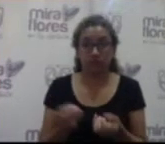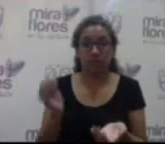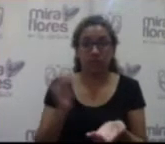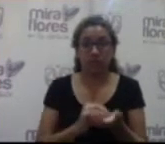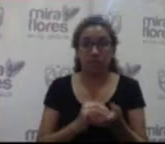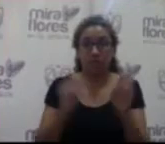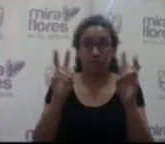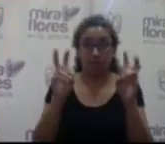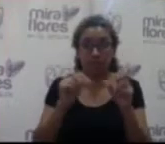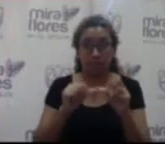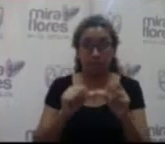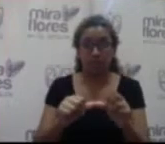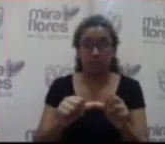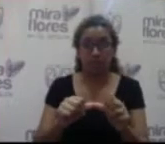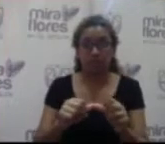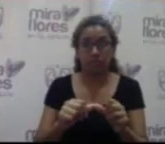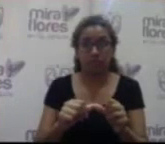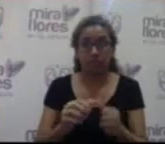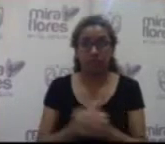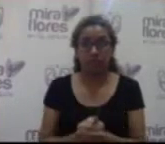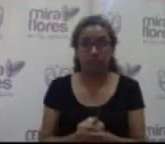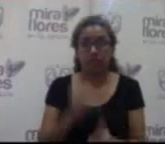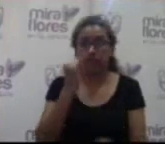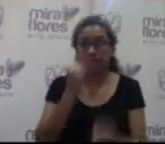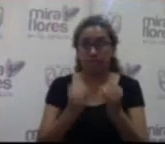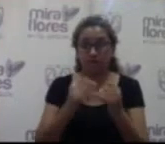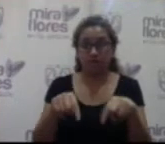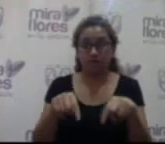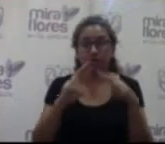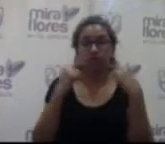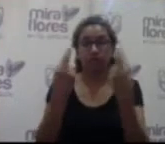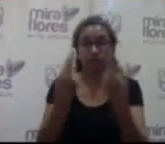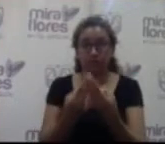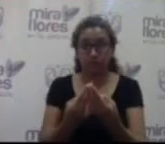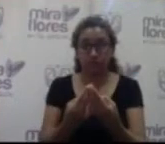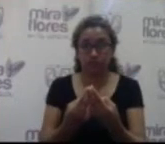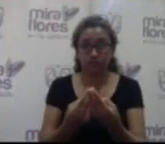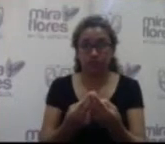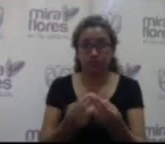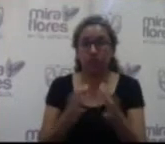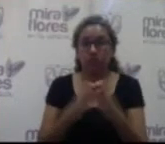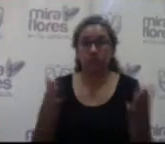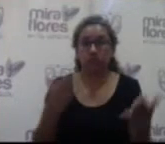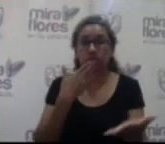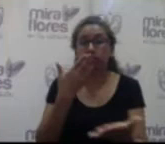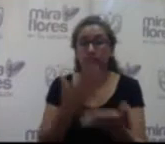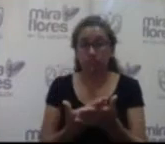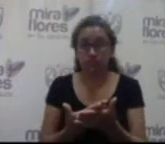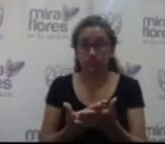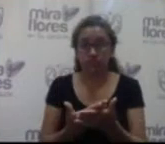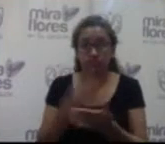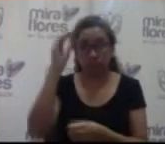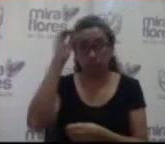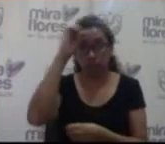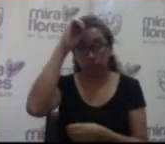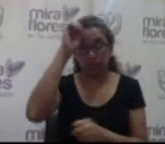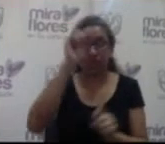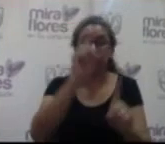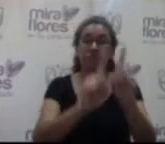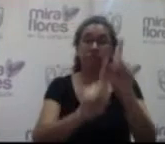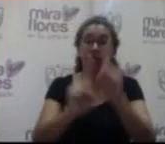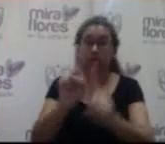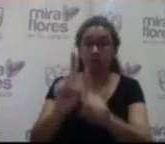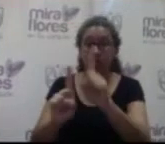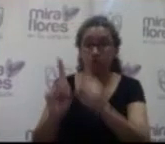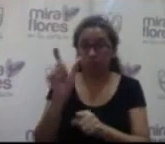temas que tratar vamos a proceder a levantar esta sesión muchas gracias por su participación a algunas personas que